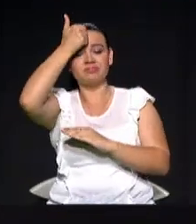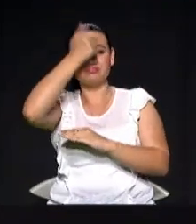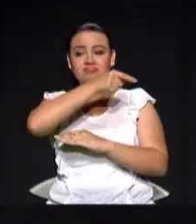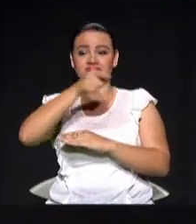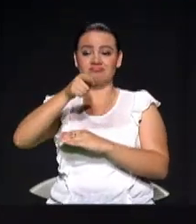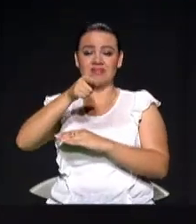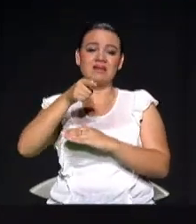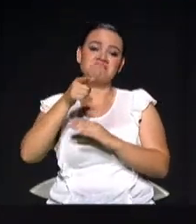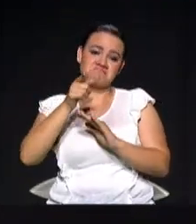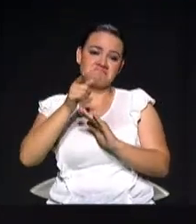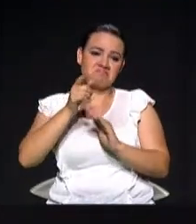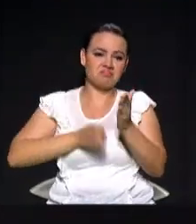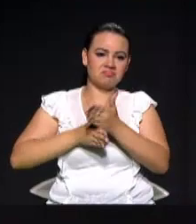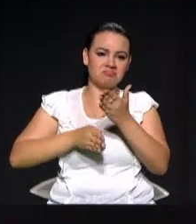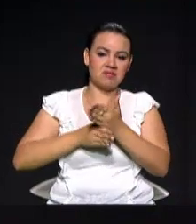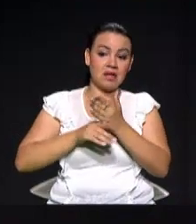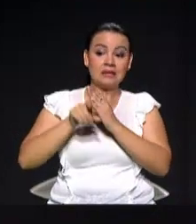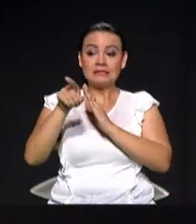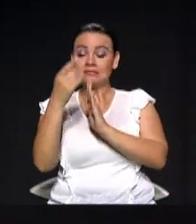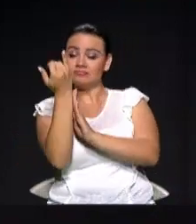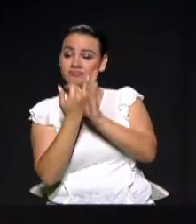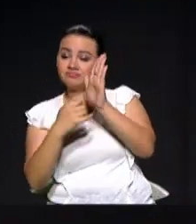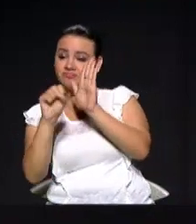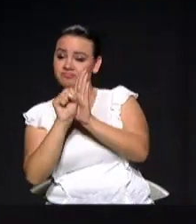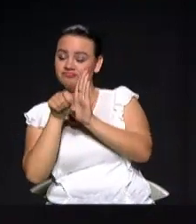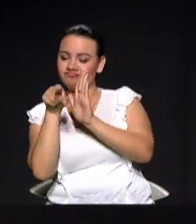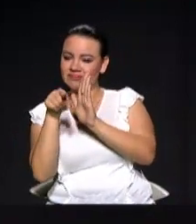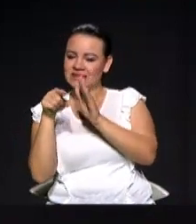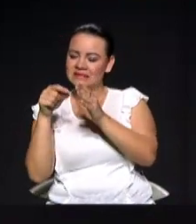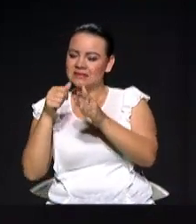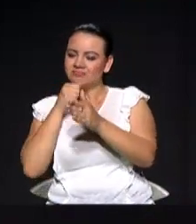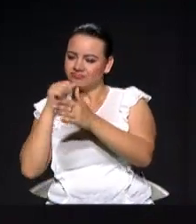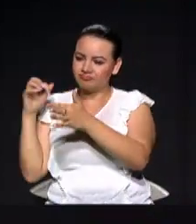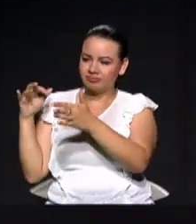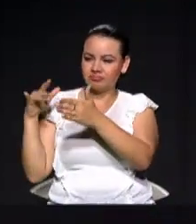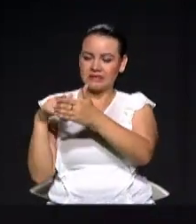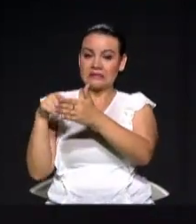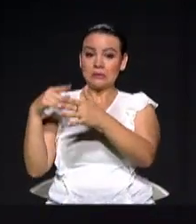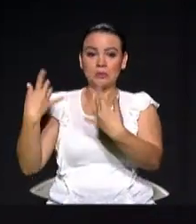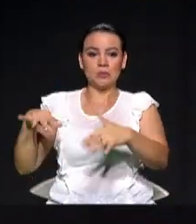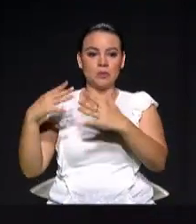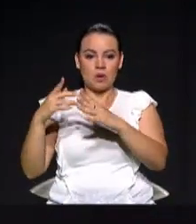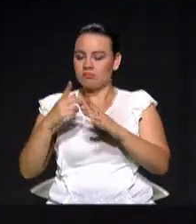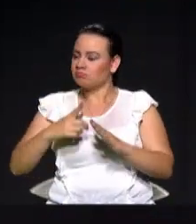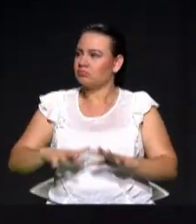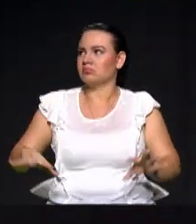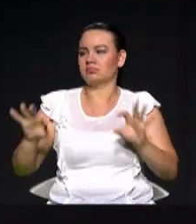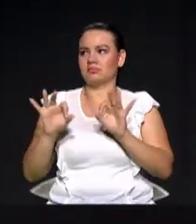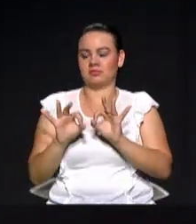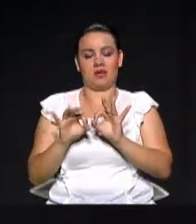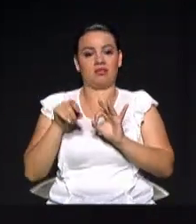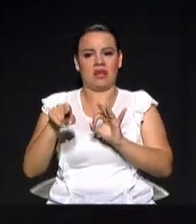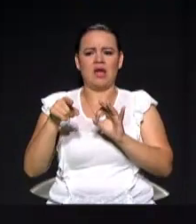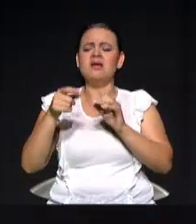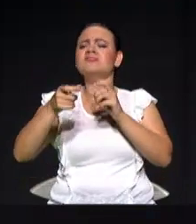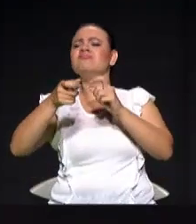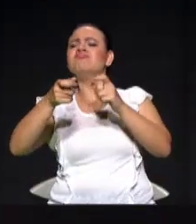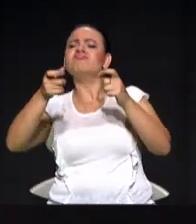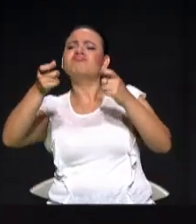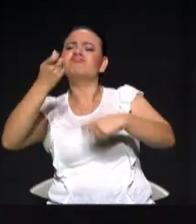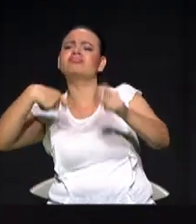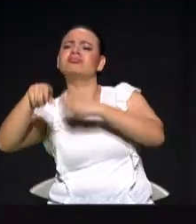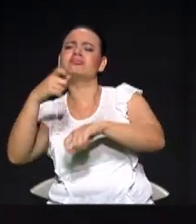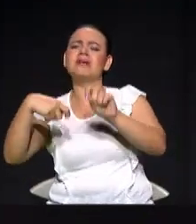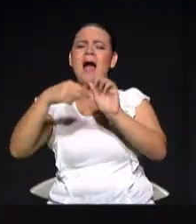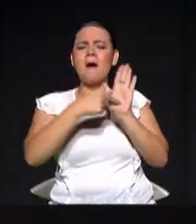Hidroituango seguirá siendo un patrimonio comercial y de una alta proyección internacional.